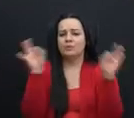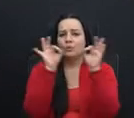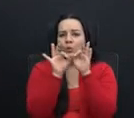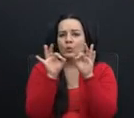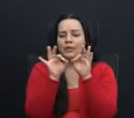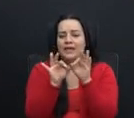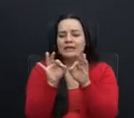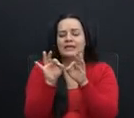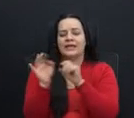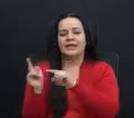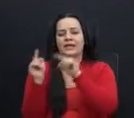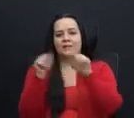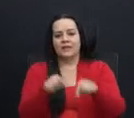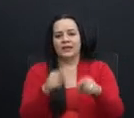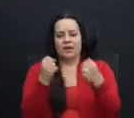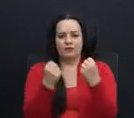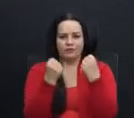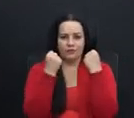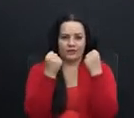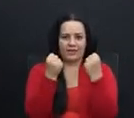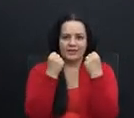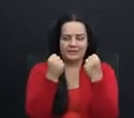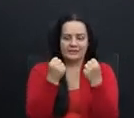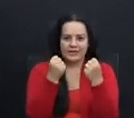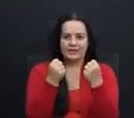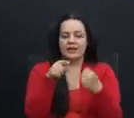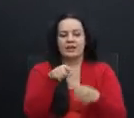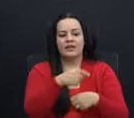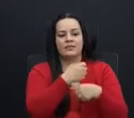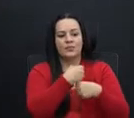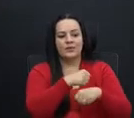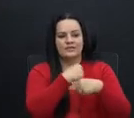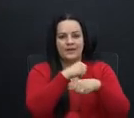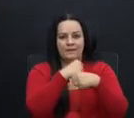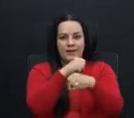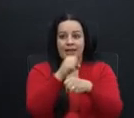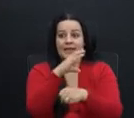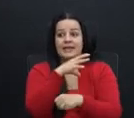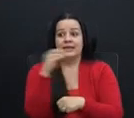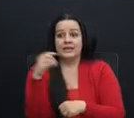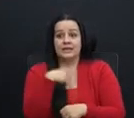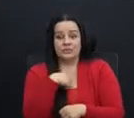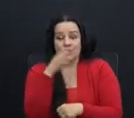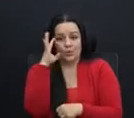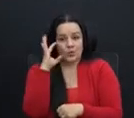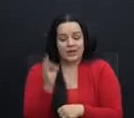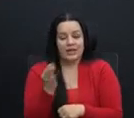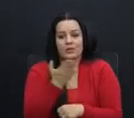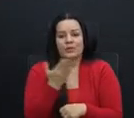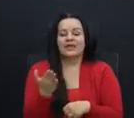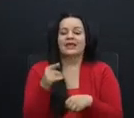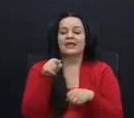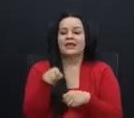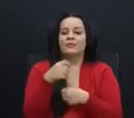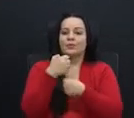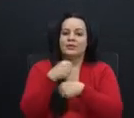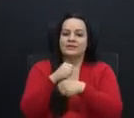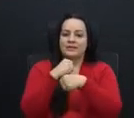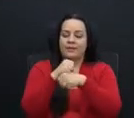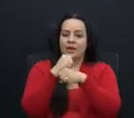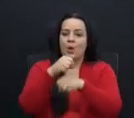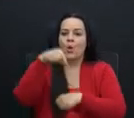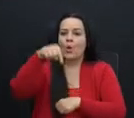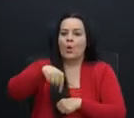que viene a fortalecer los gobiernos locales y considero que las municipalidades